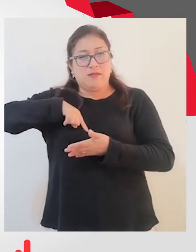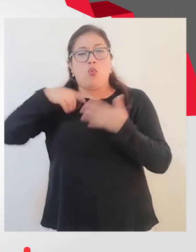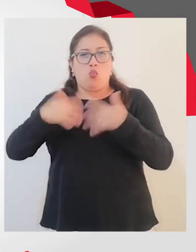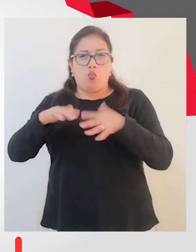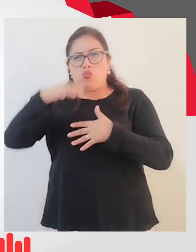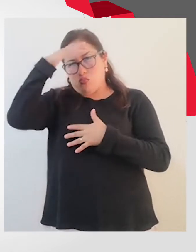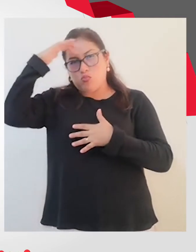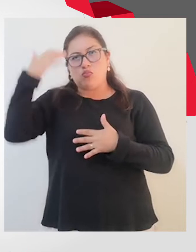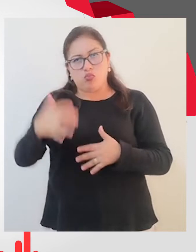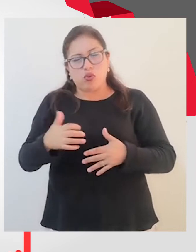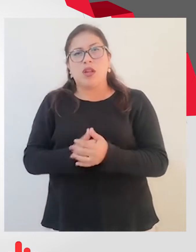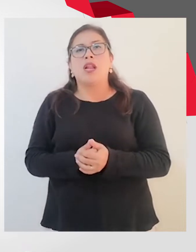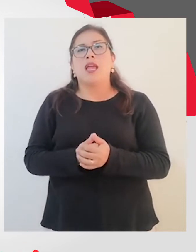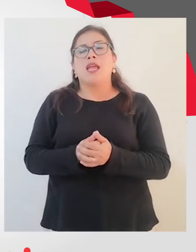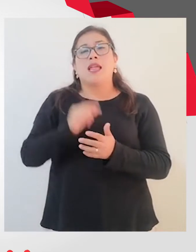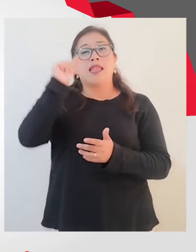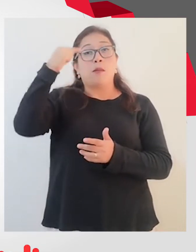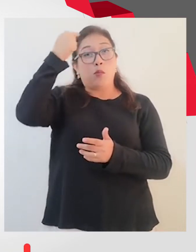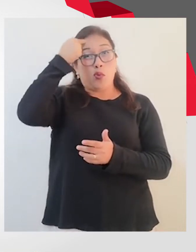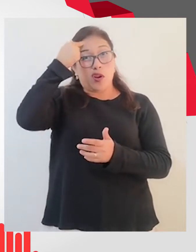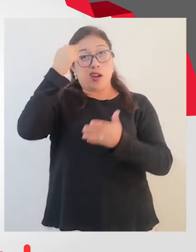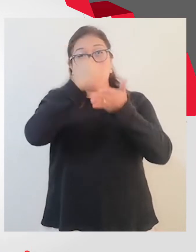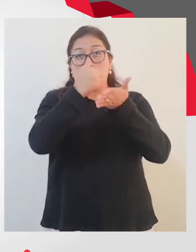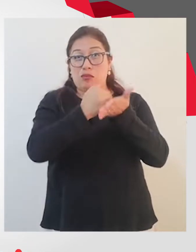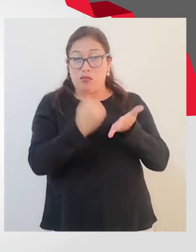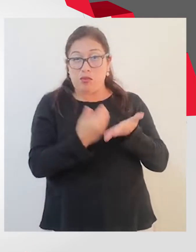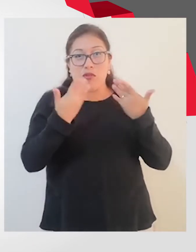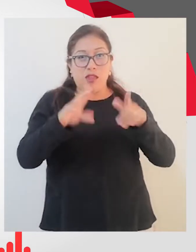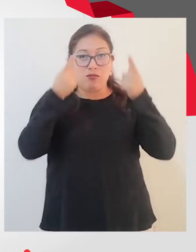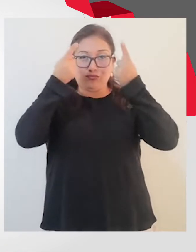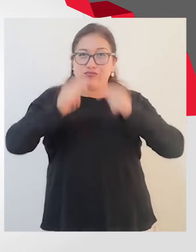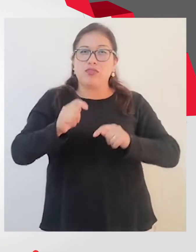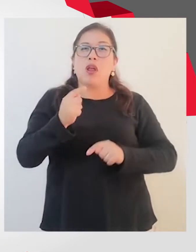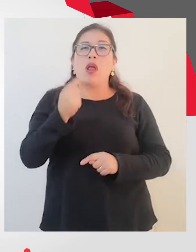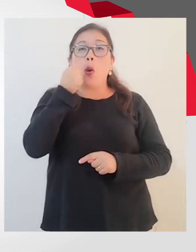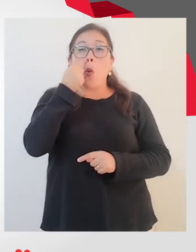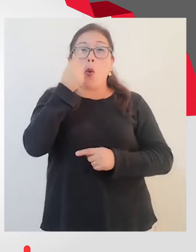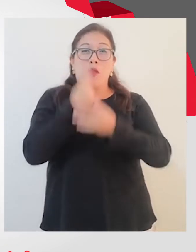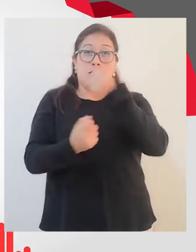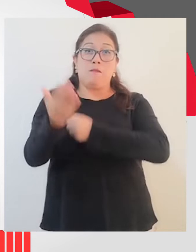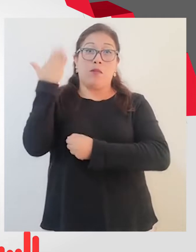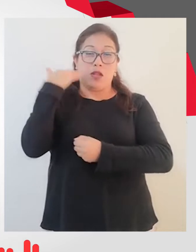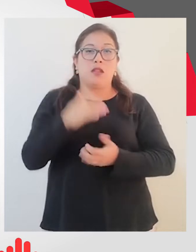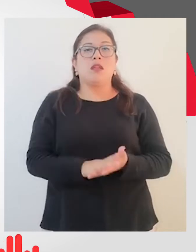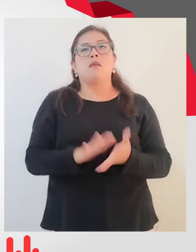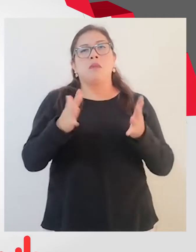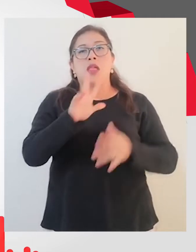la implementación de la política que se determinó en junio del año pasado y que reúne 31 servicios que